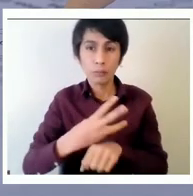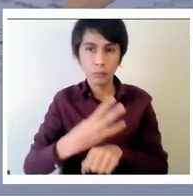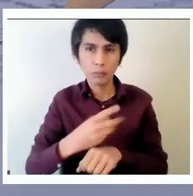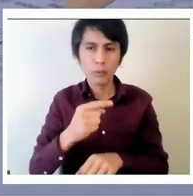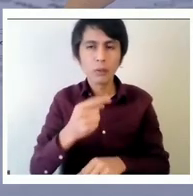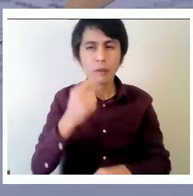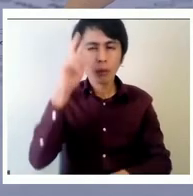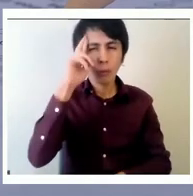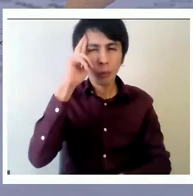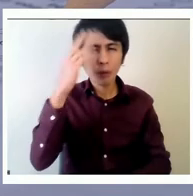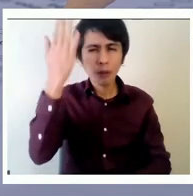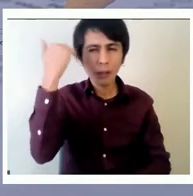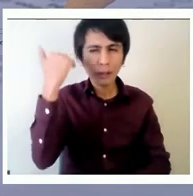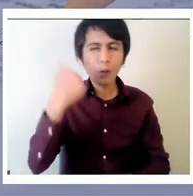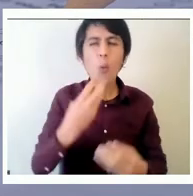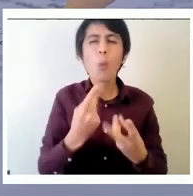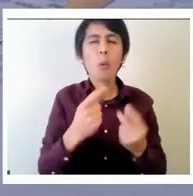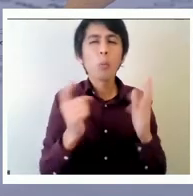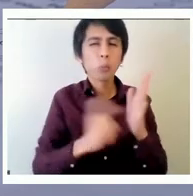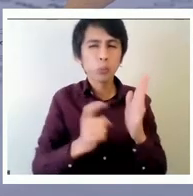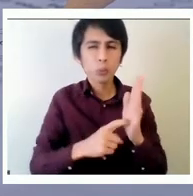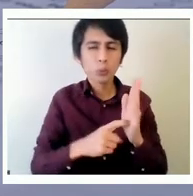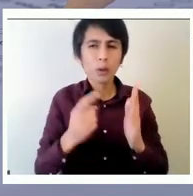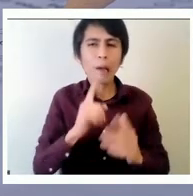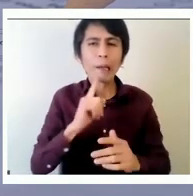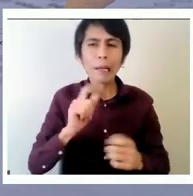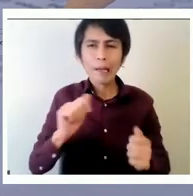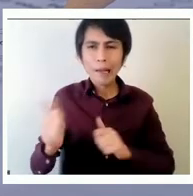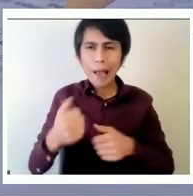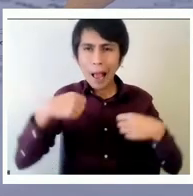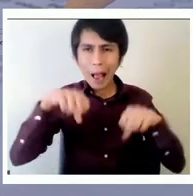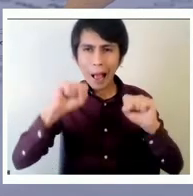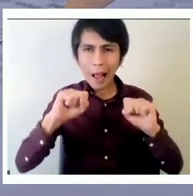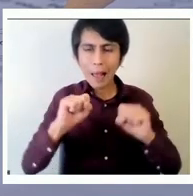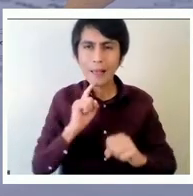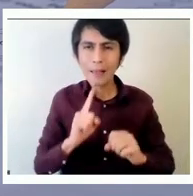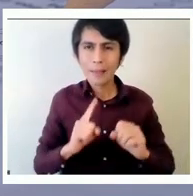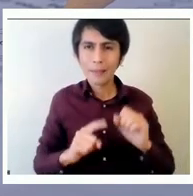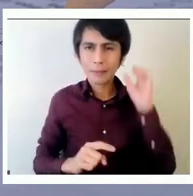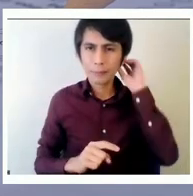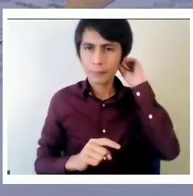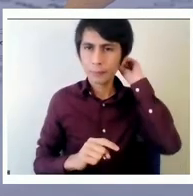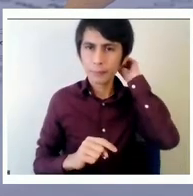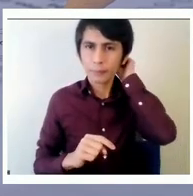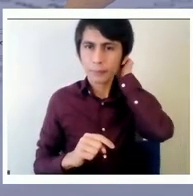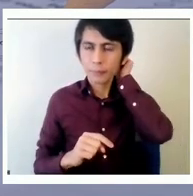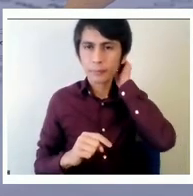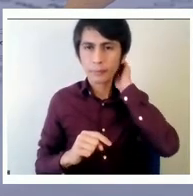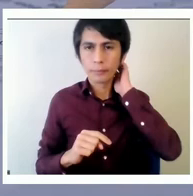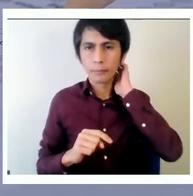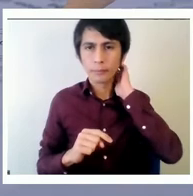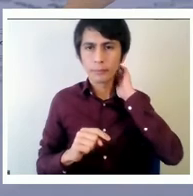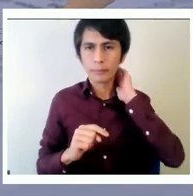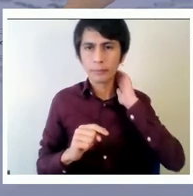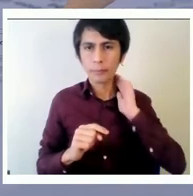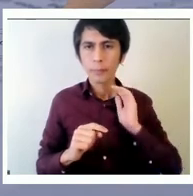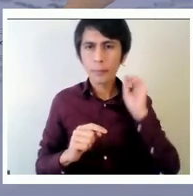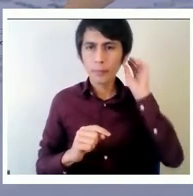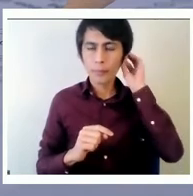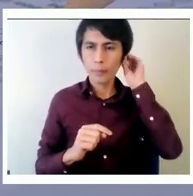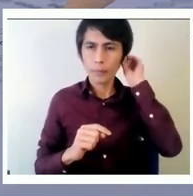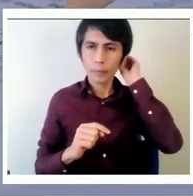las pruebas de actitud académica y a quién le ganaron bueno y en esto de cambiar por ejemplo las condiciones de